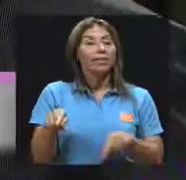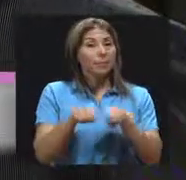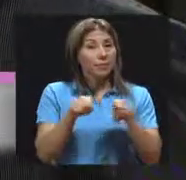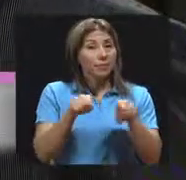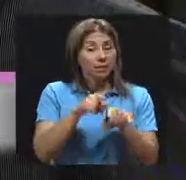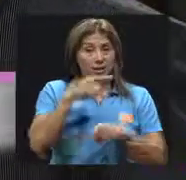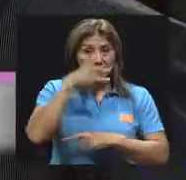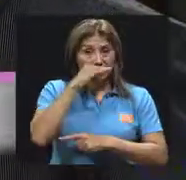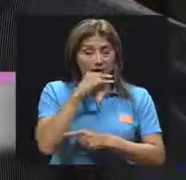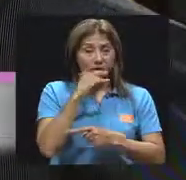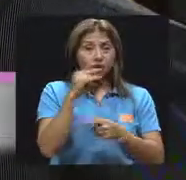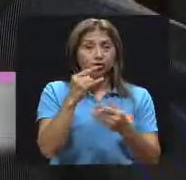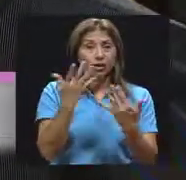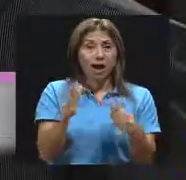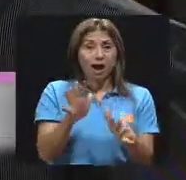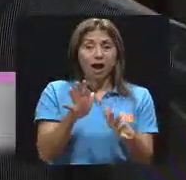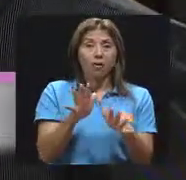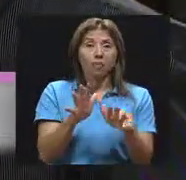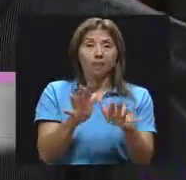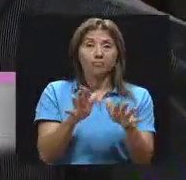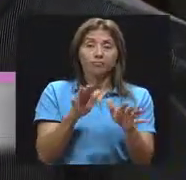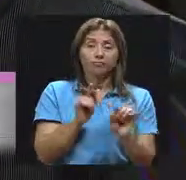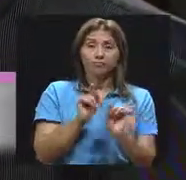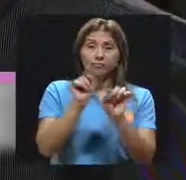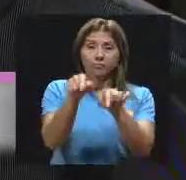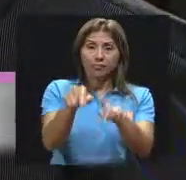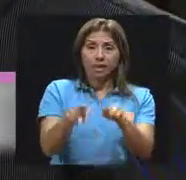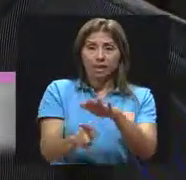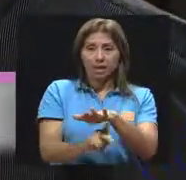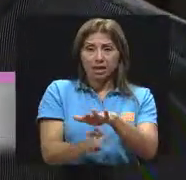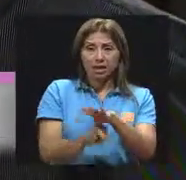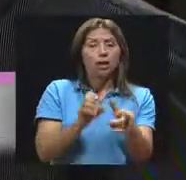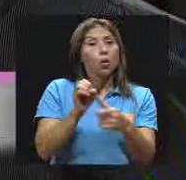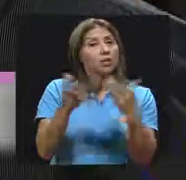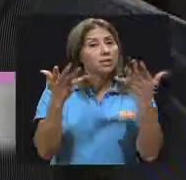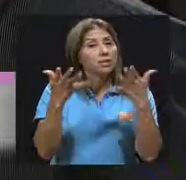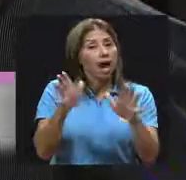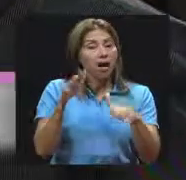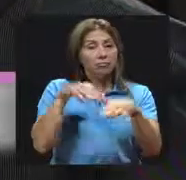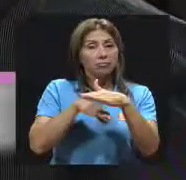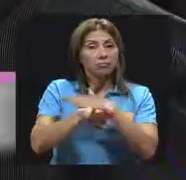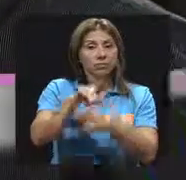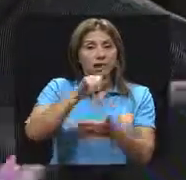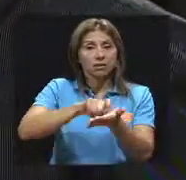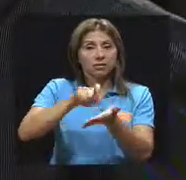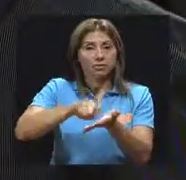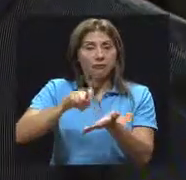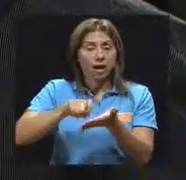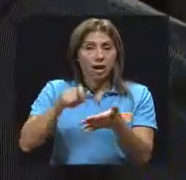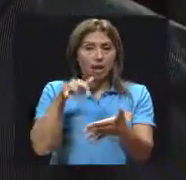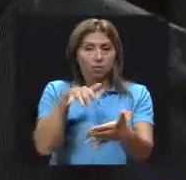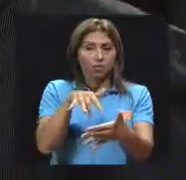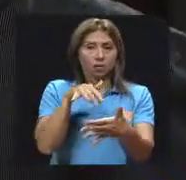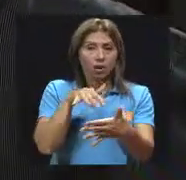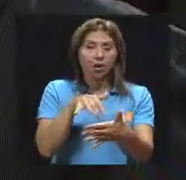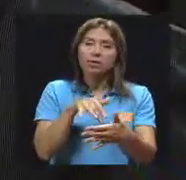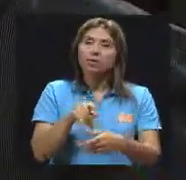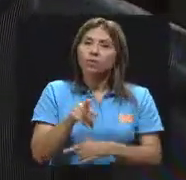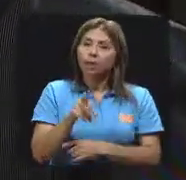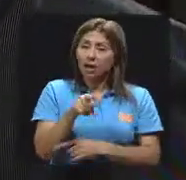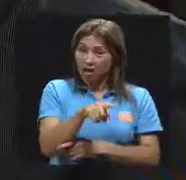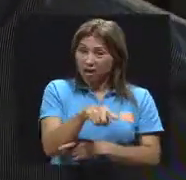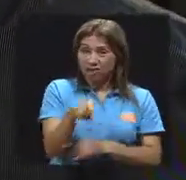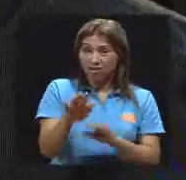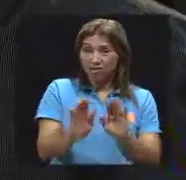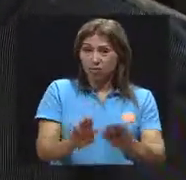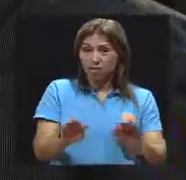escolares o en edades preescolares tienen que seguir los horarios de